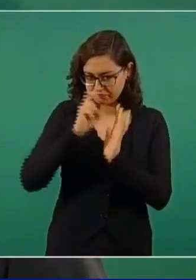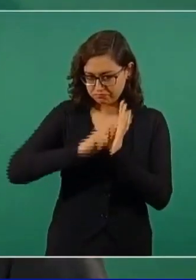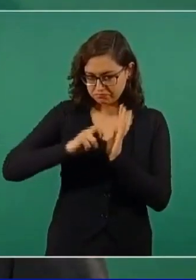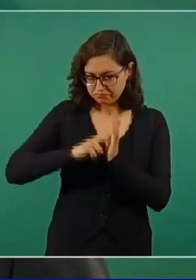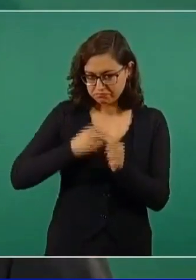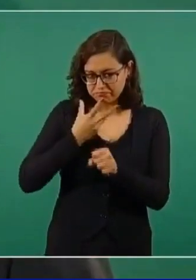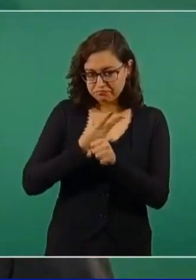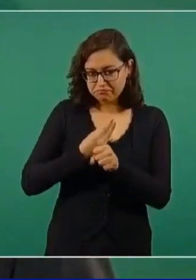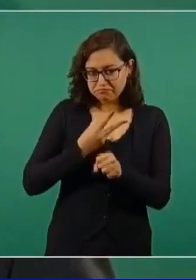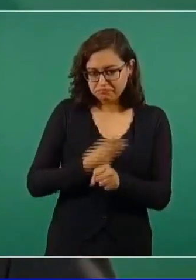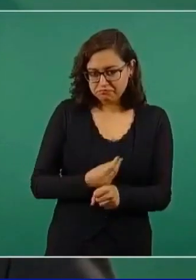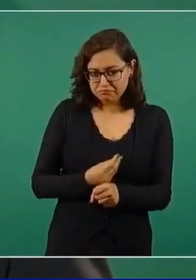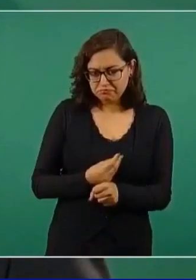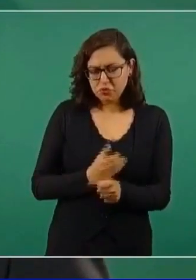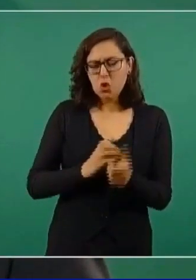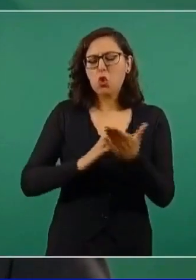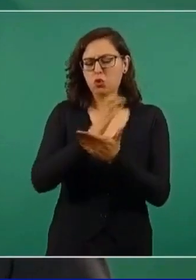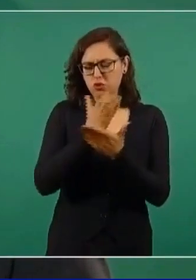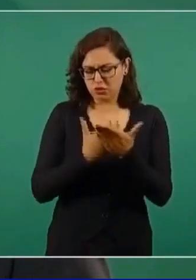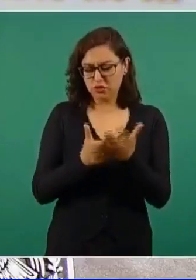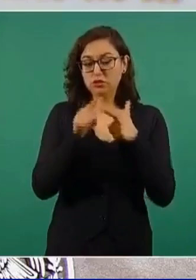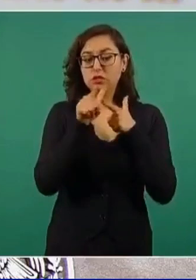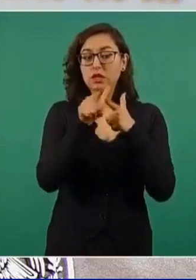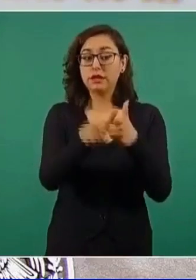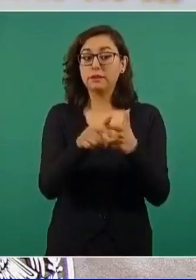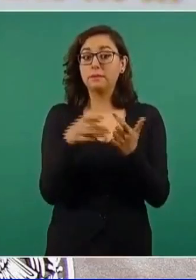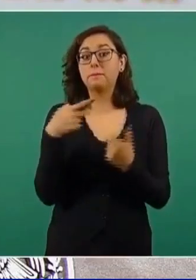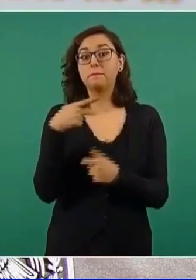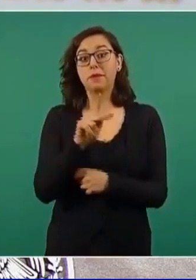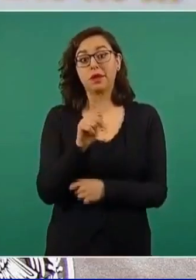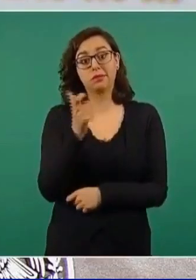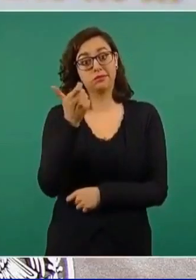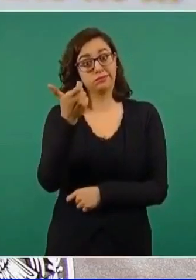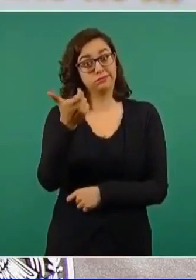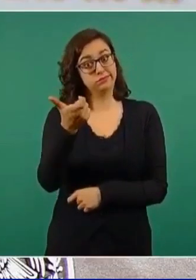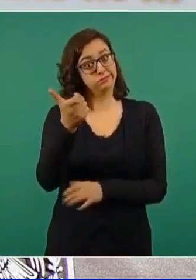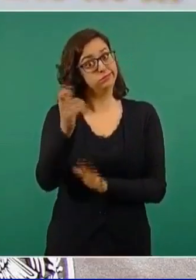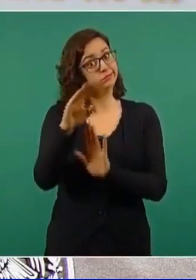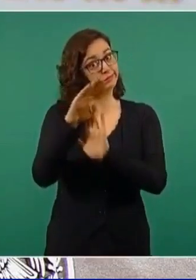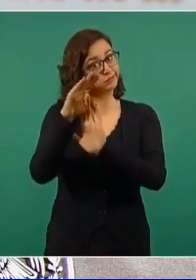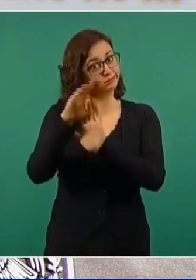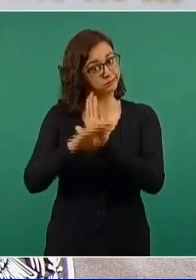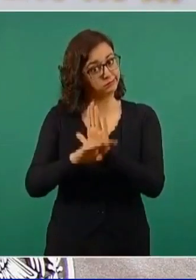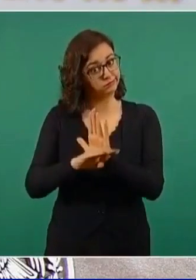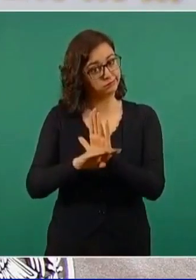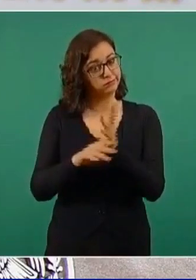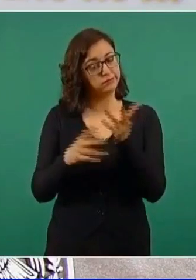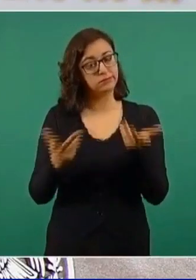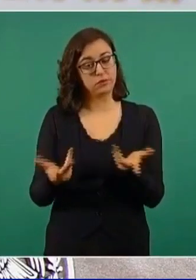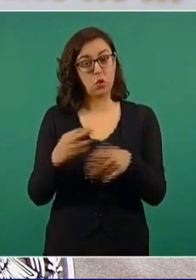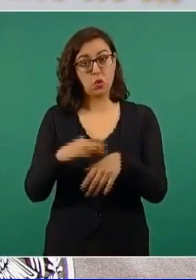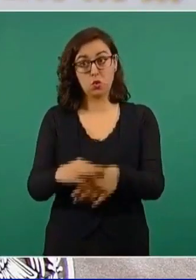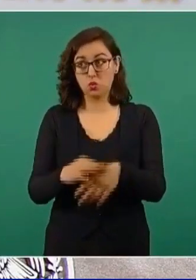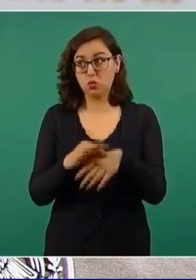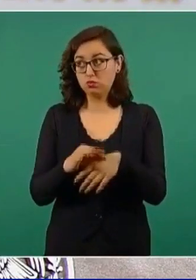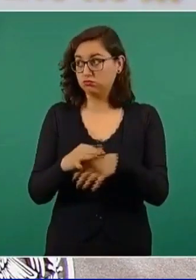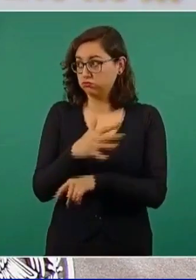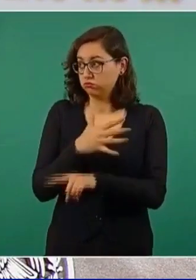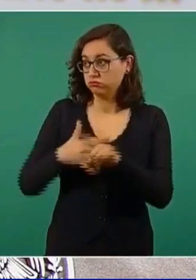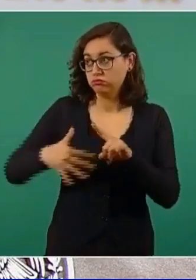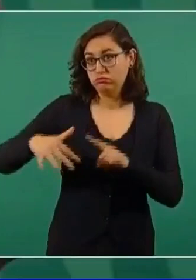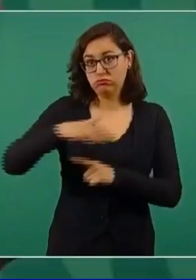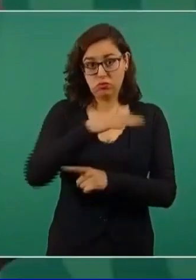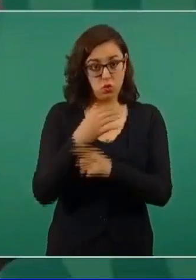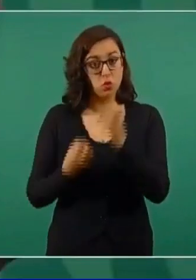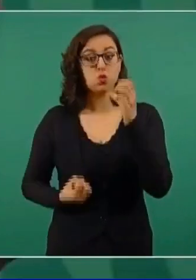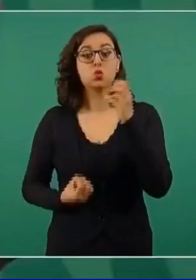se ajusten los precios a la nueva realidad, porque